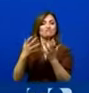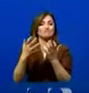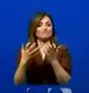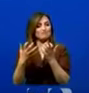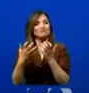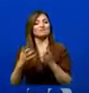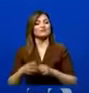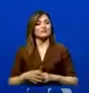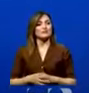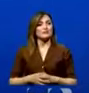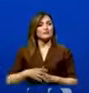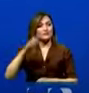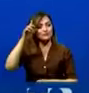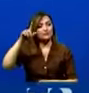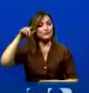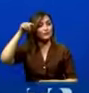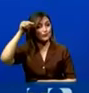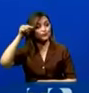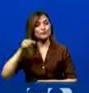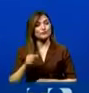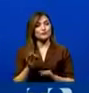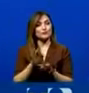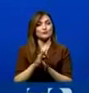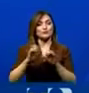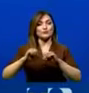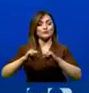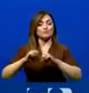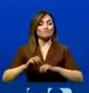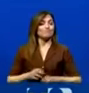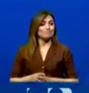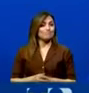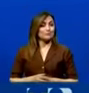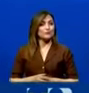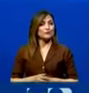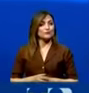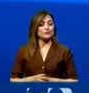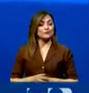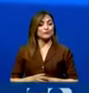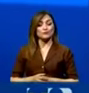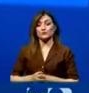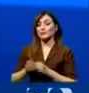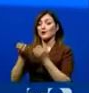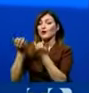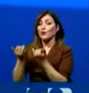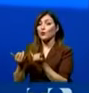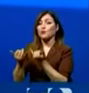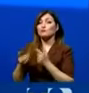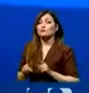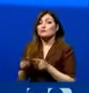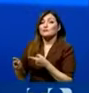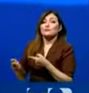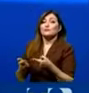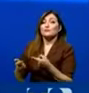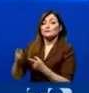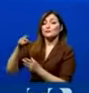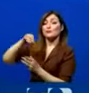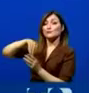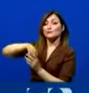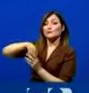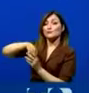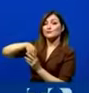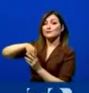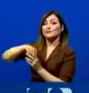para que el gobierno pueda funcionar. E inclusive en este momento se está debatiendo dentro de la Asamblea Nacional